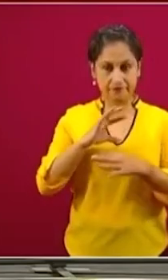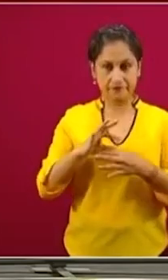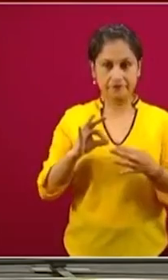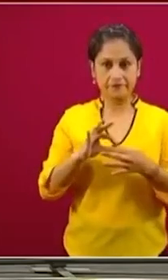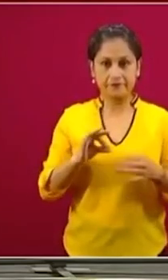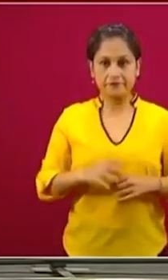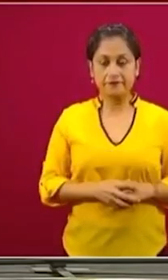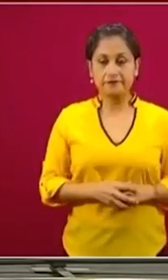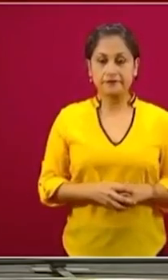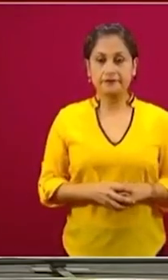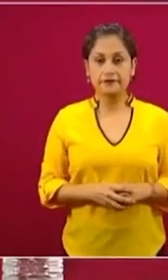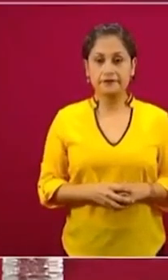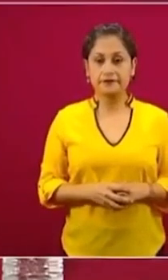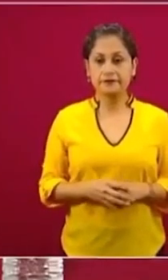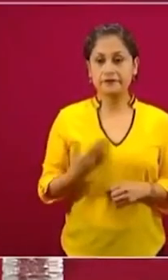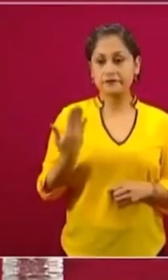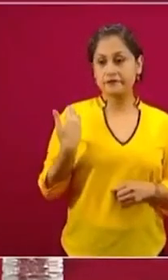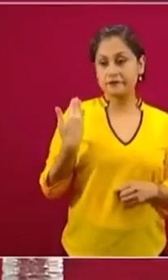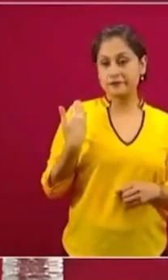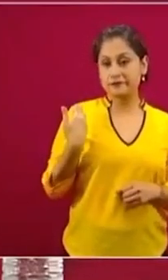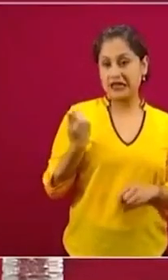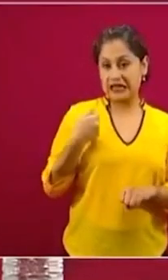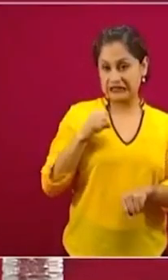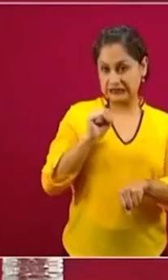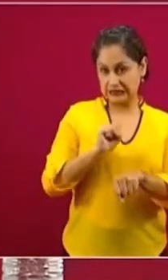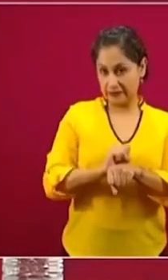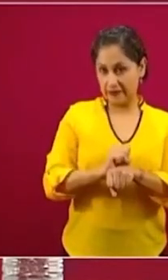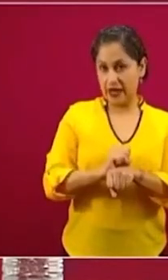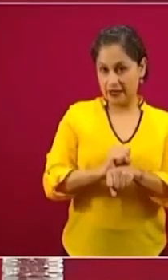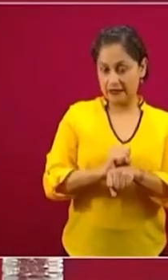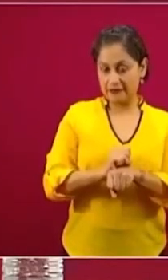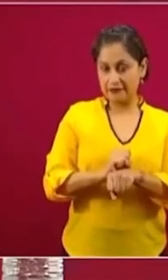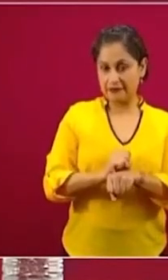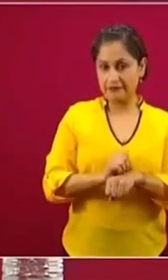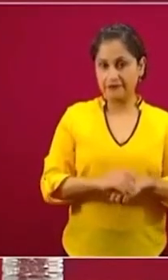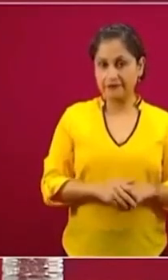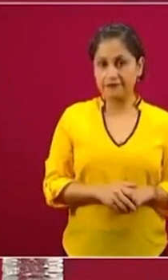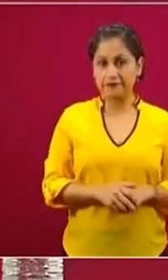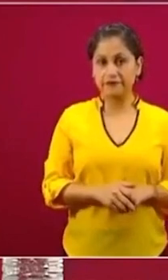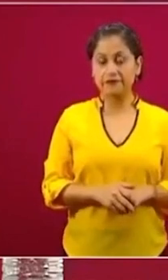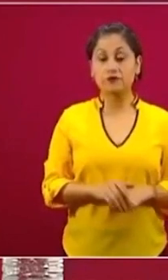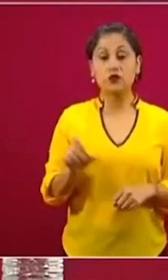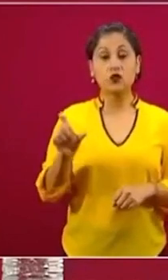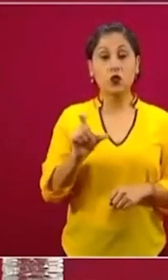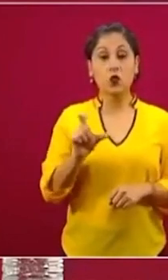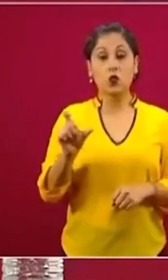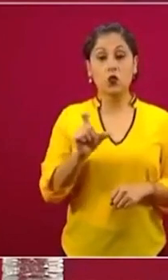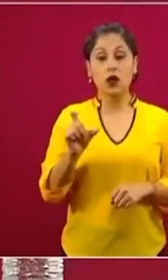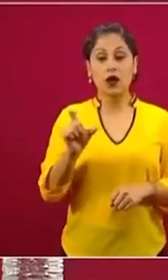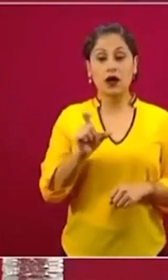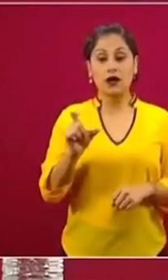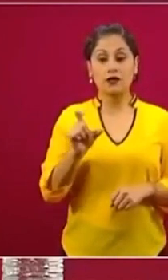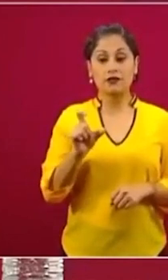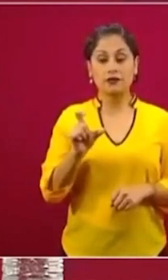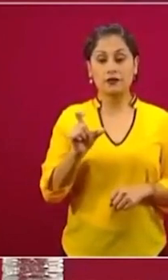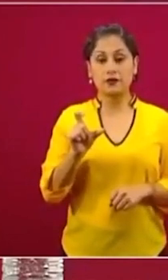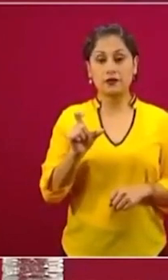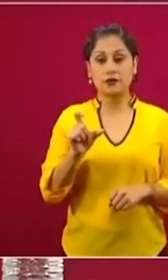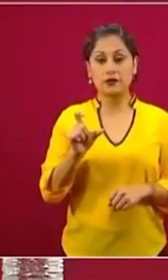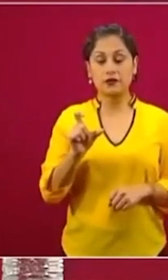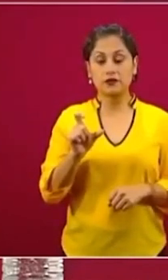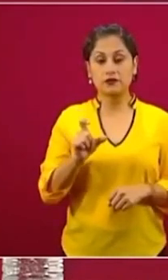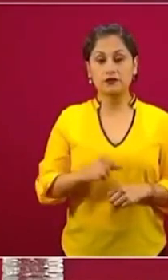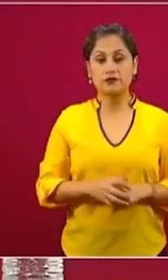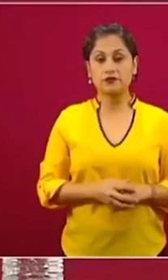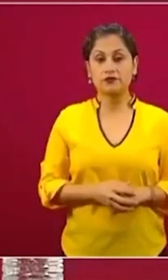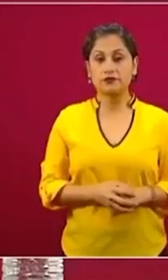Hace unos días, la semana pasada, justo en el momento en el que la Comisión